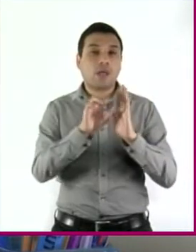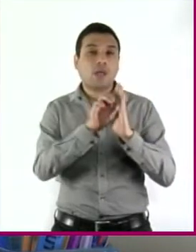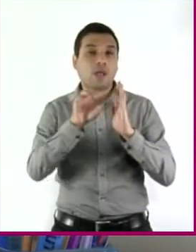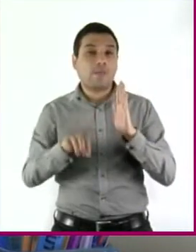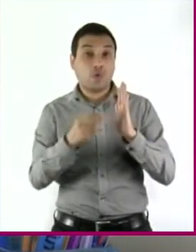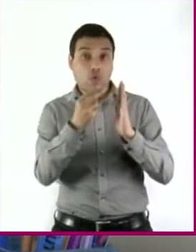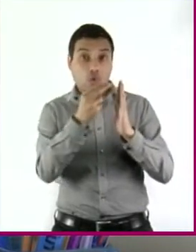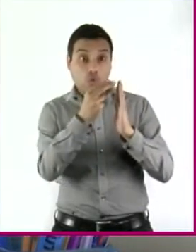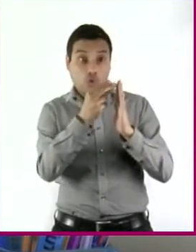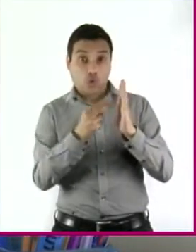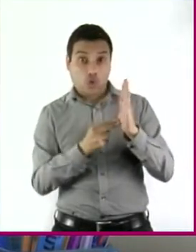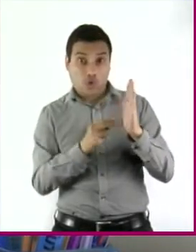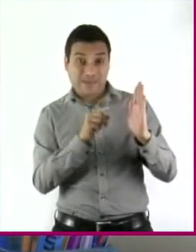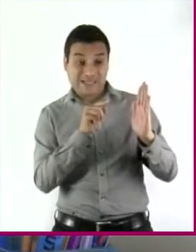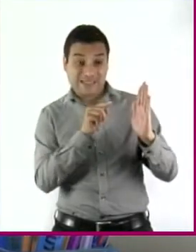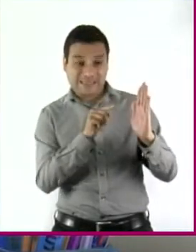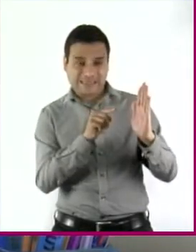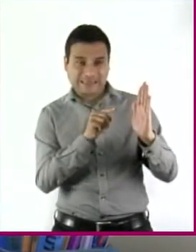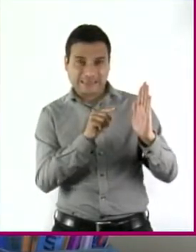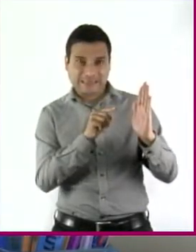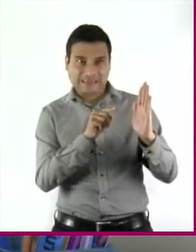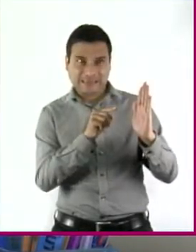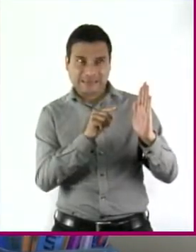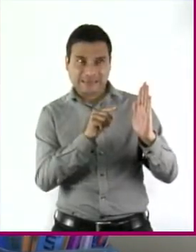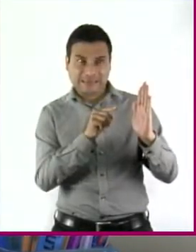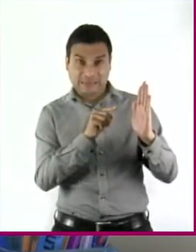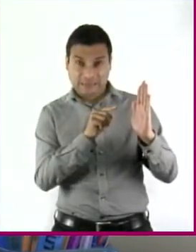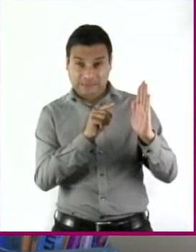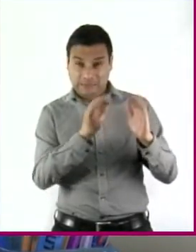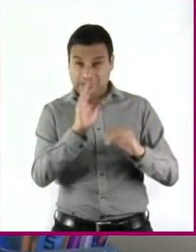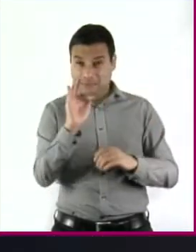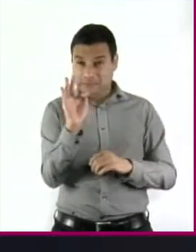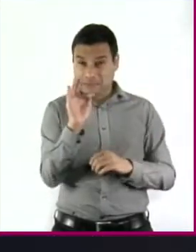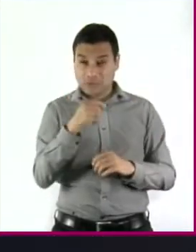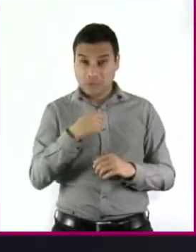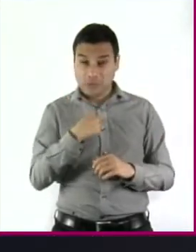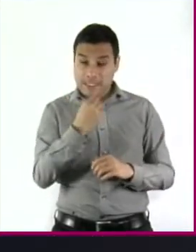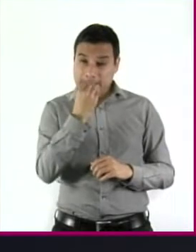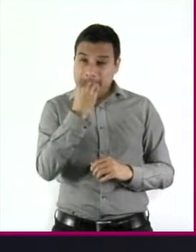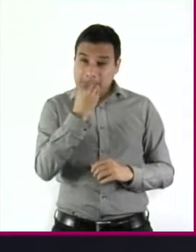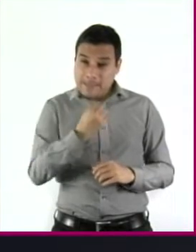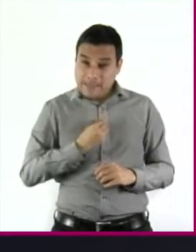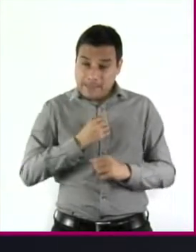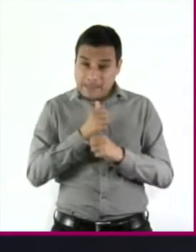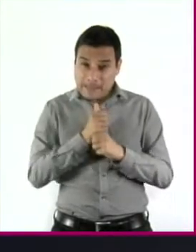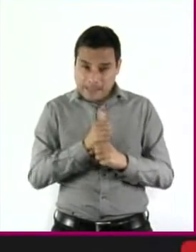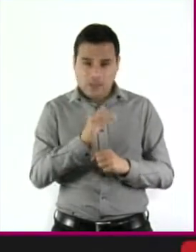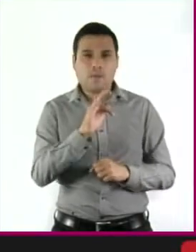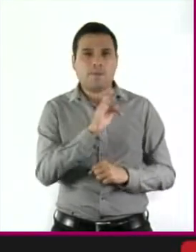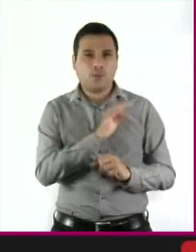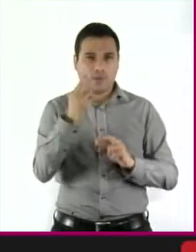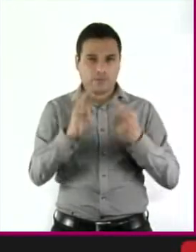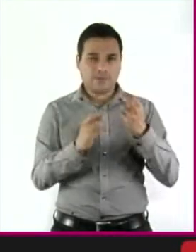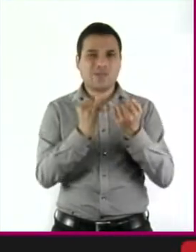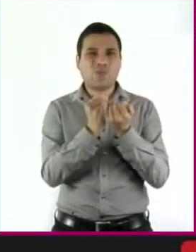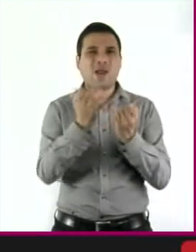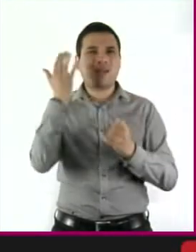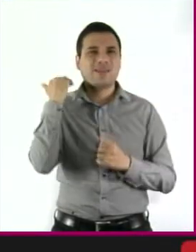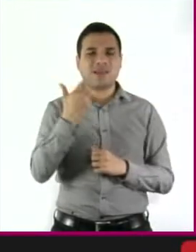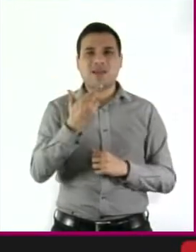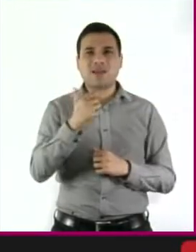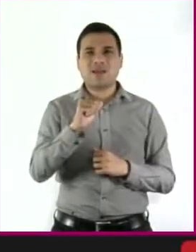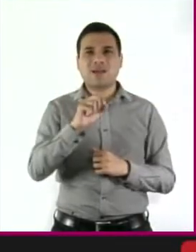nuestra libertad o la de las otras personas, estamos en libertad de desobedecer. Eso me recuerda a la postura de Gandhi. El buen